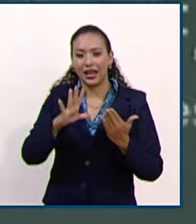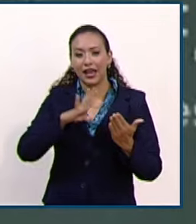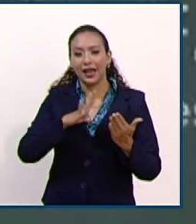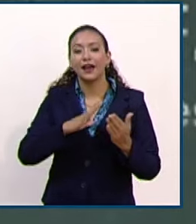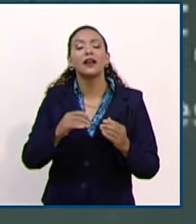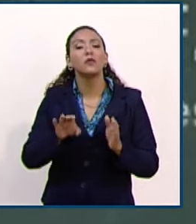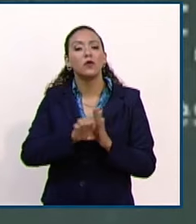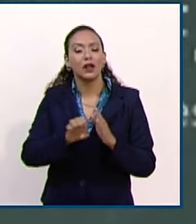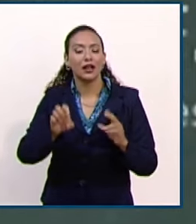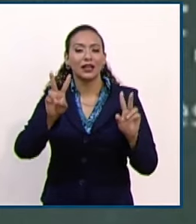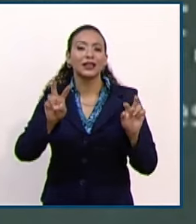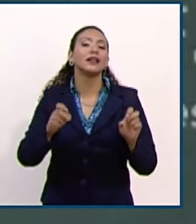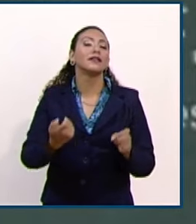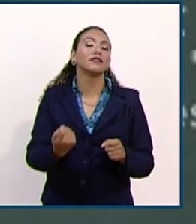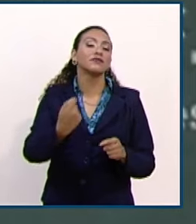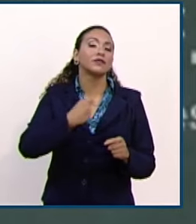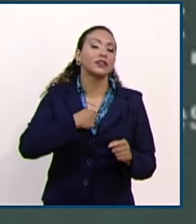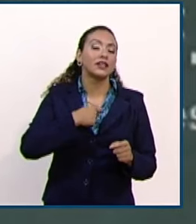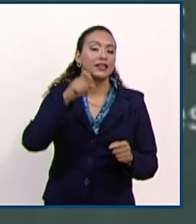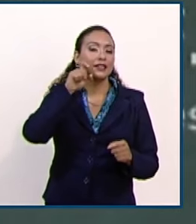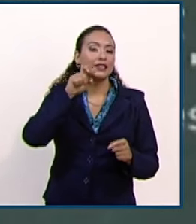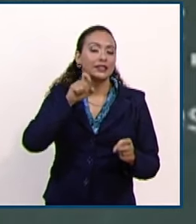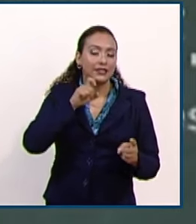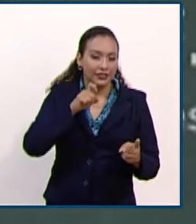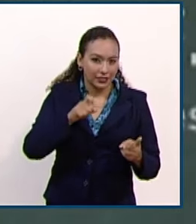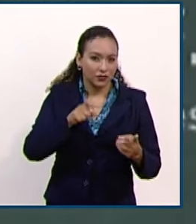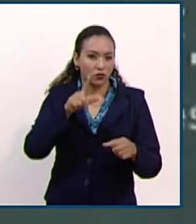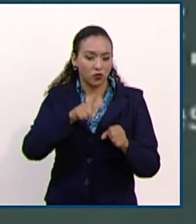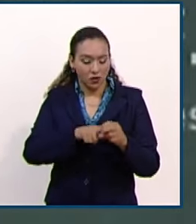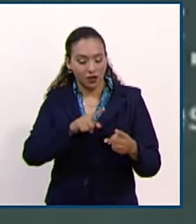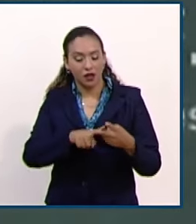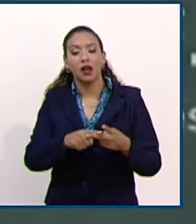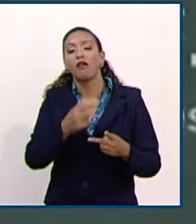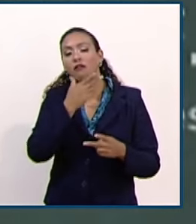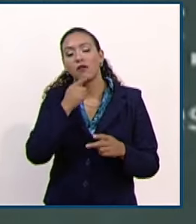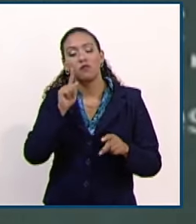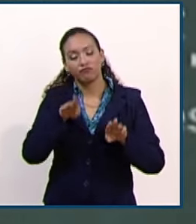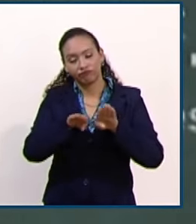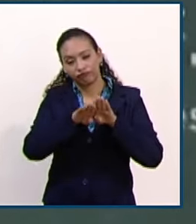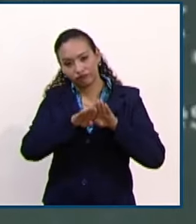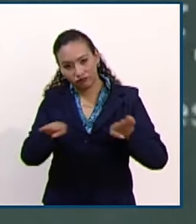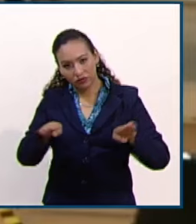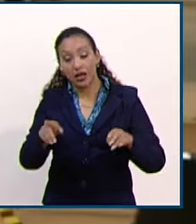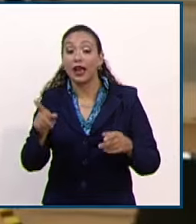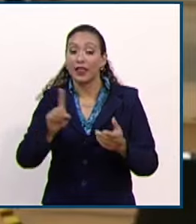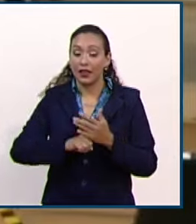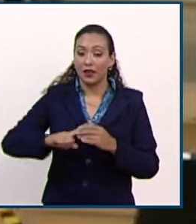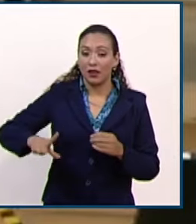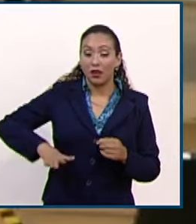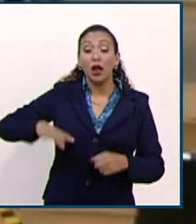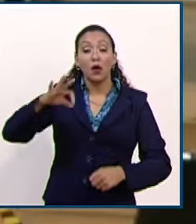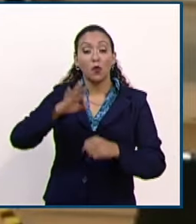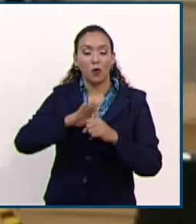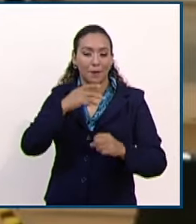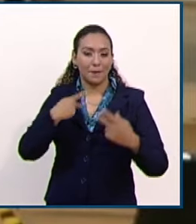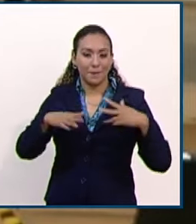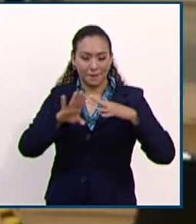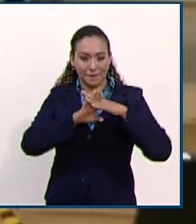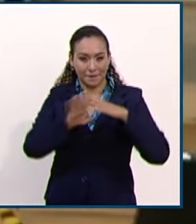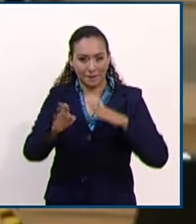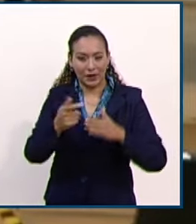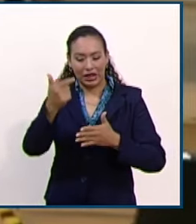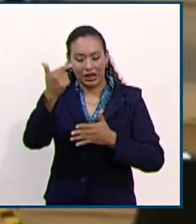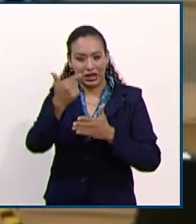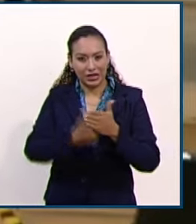materia de identidad sexual y justicia electoral, paridad de género en las gubernaturas, voto migrante, catálogo de registro